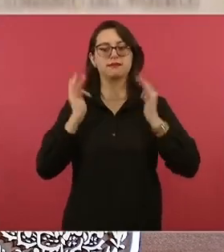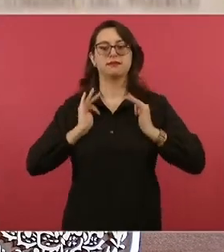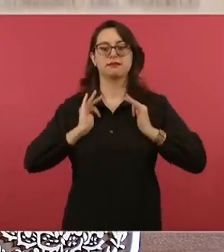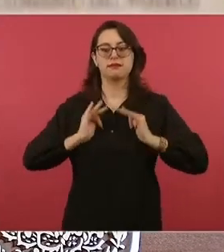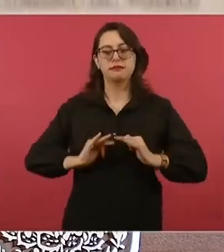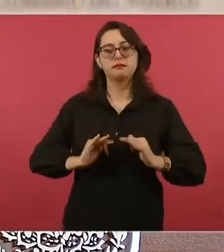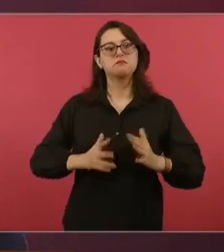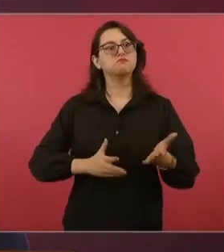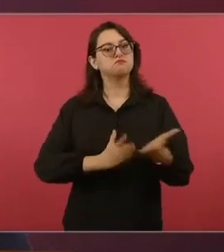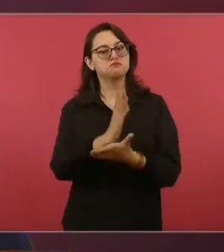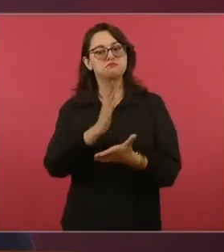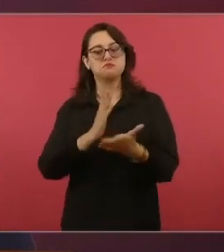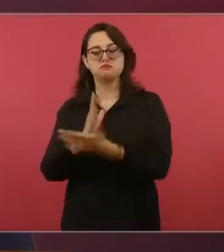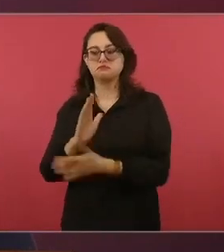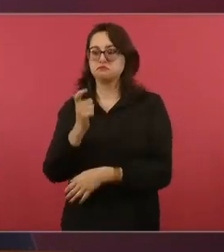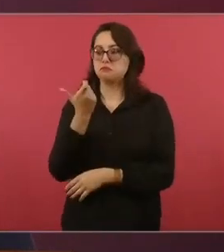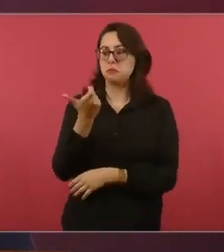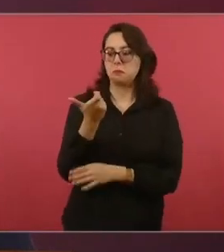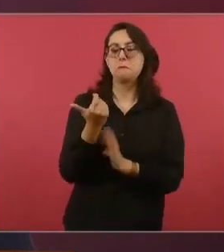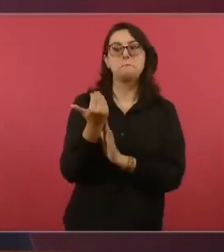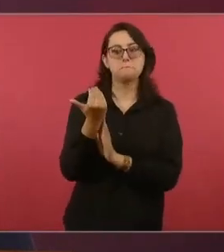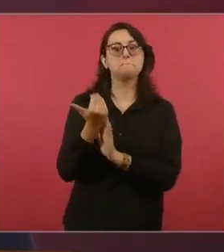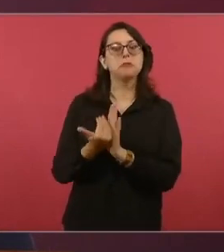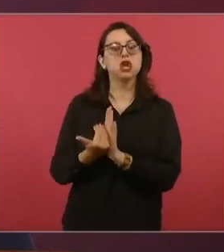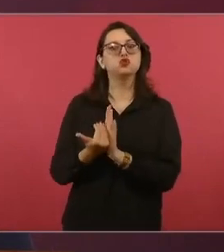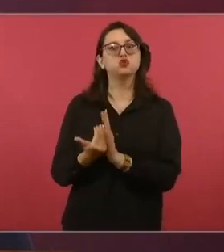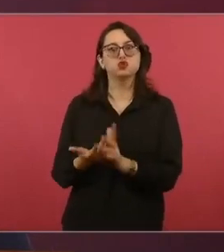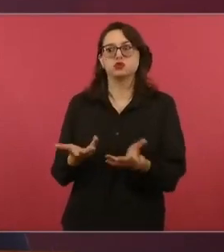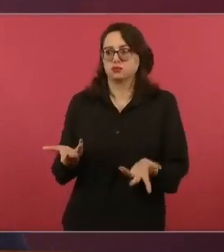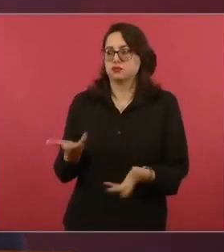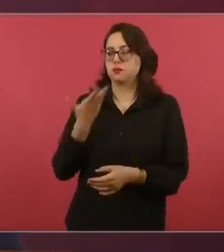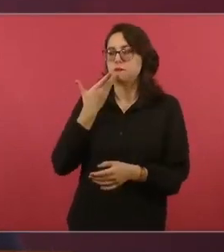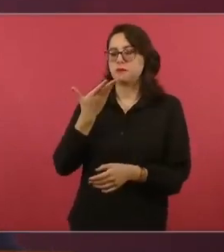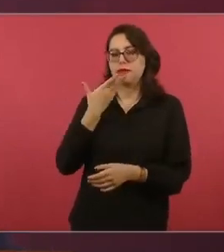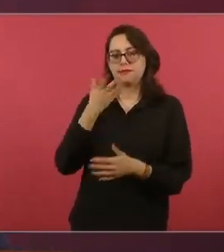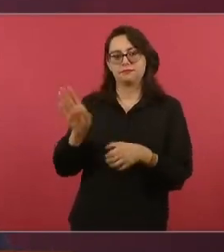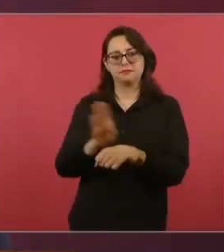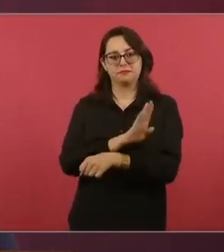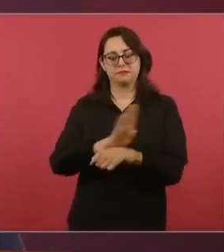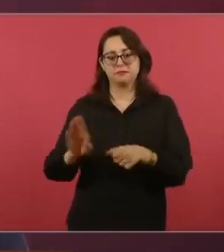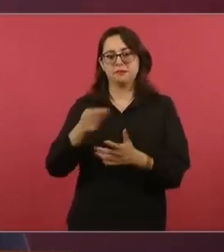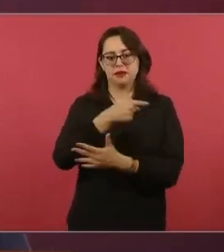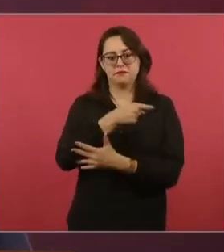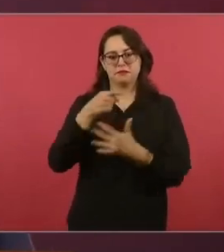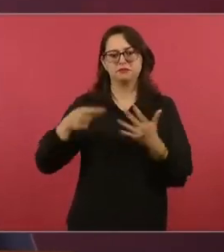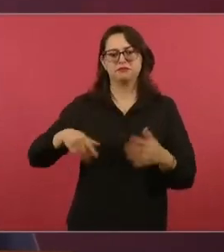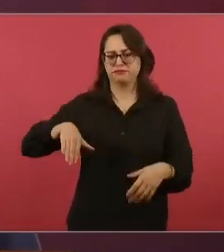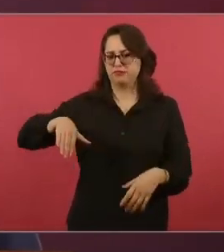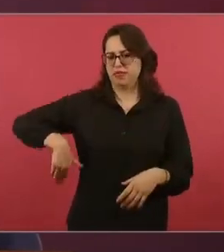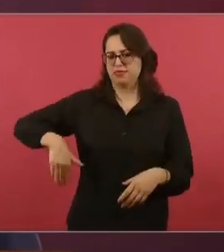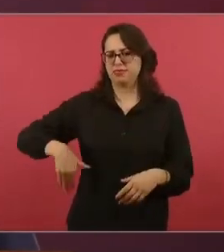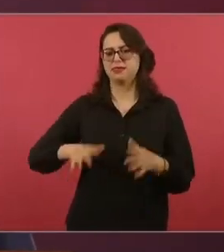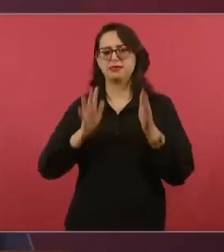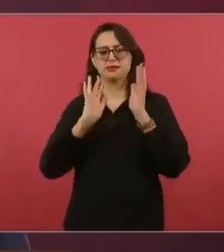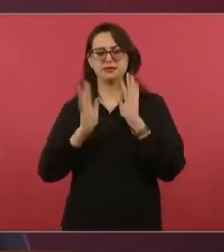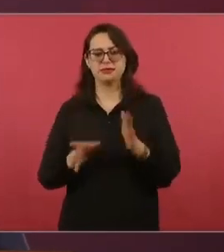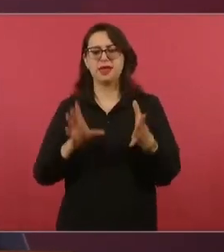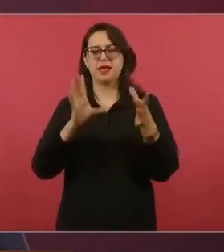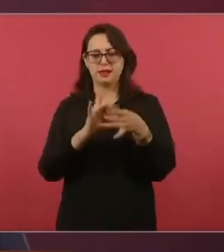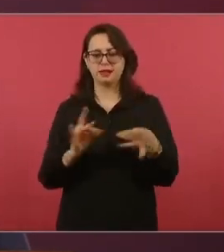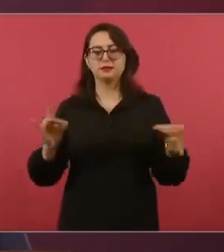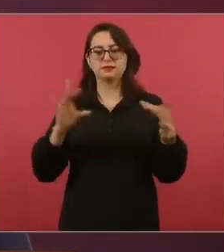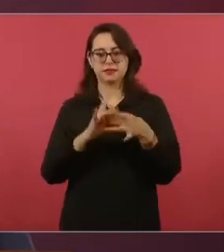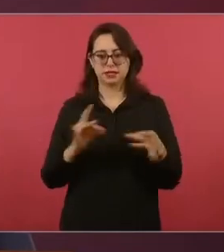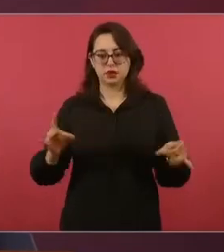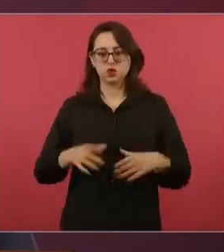accesible y económicamente sustentable, entre otros beneficios que ya comentaron los que me antecedieron. Obras